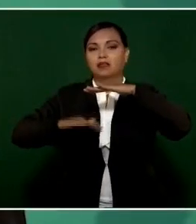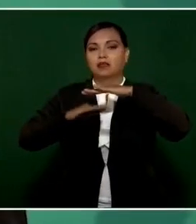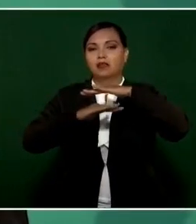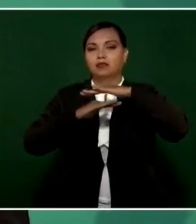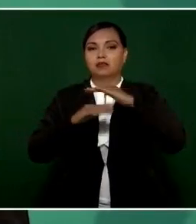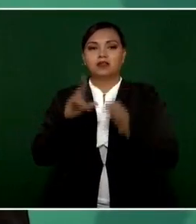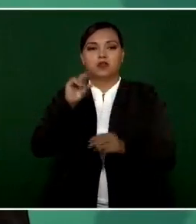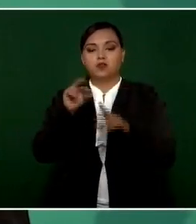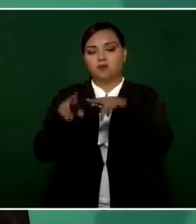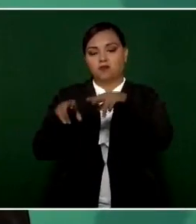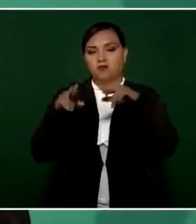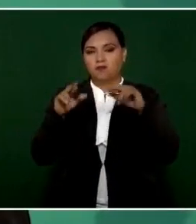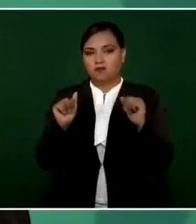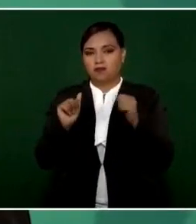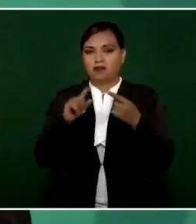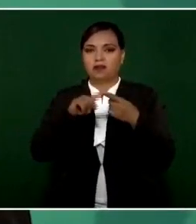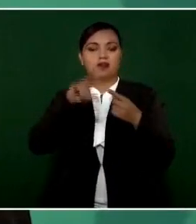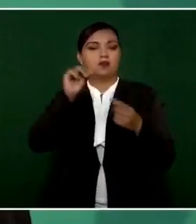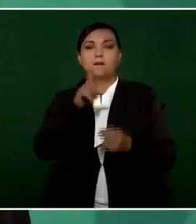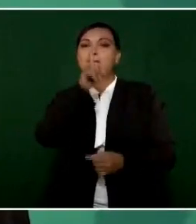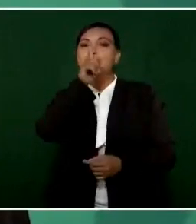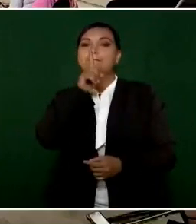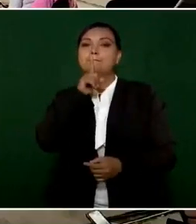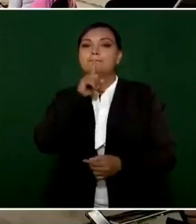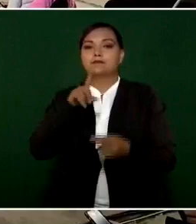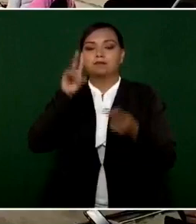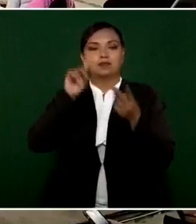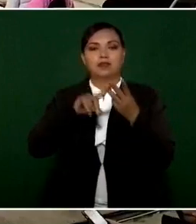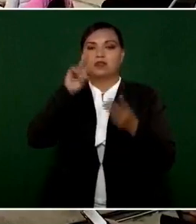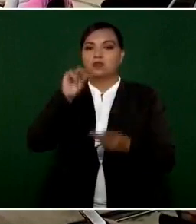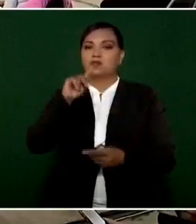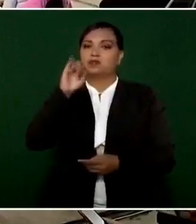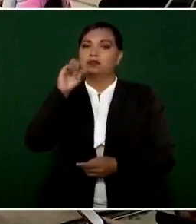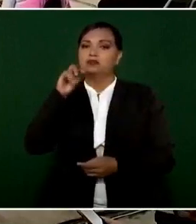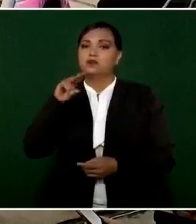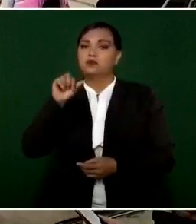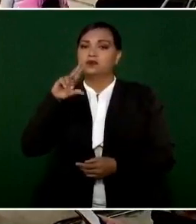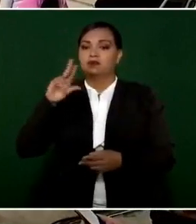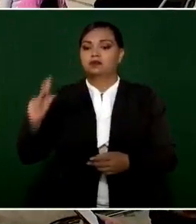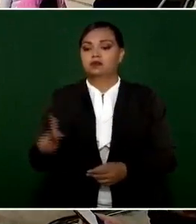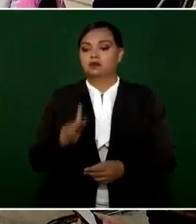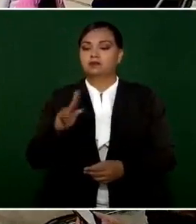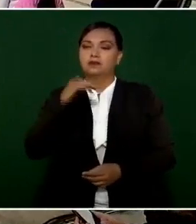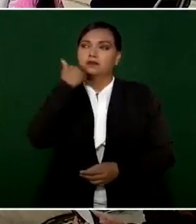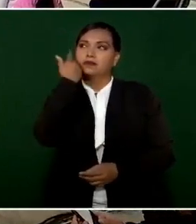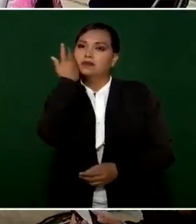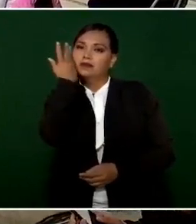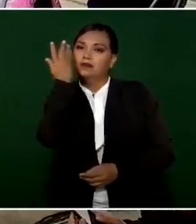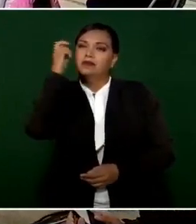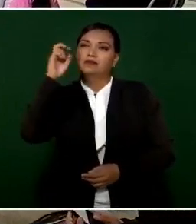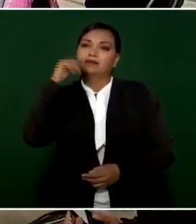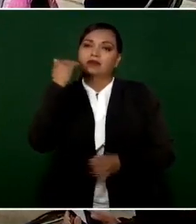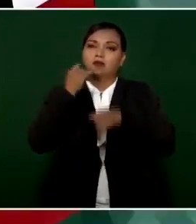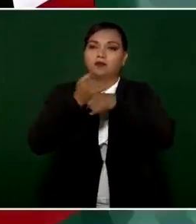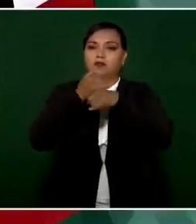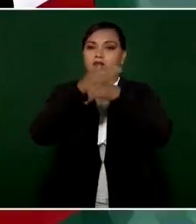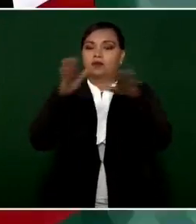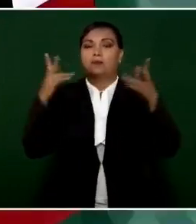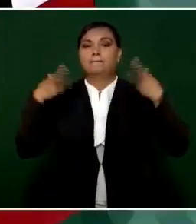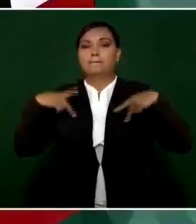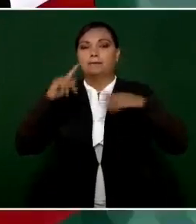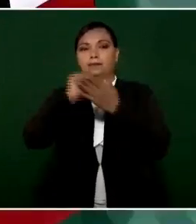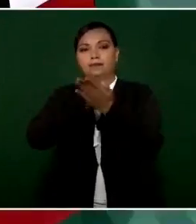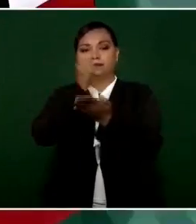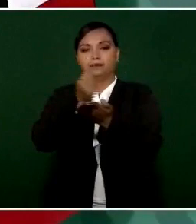de no robar, no mentir y no traicionar el pueblo. Deseo informar a las y los